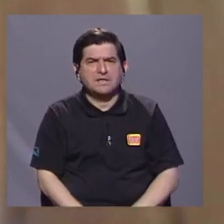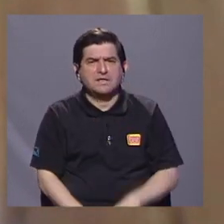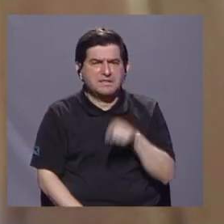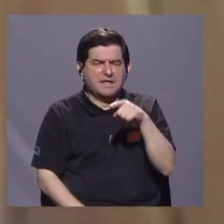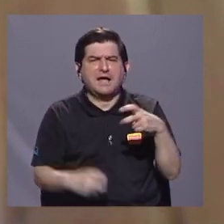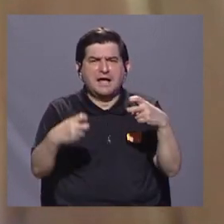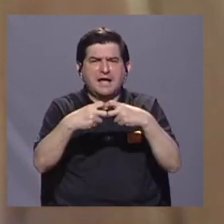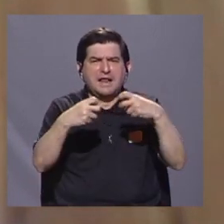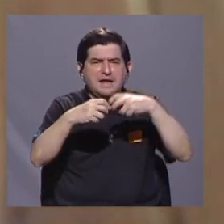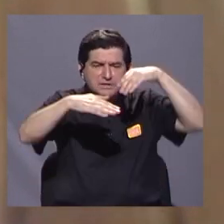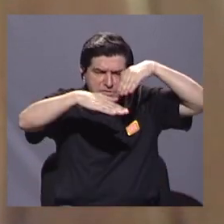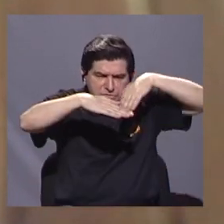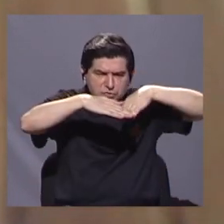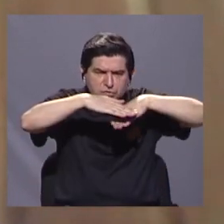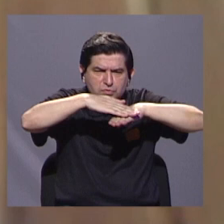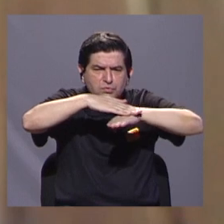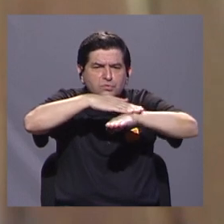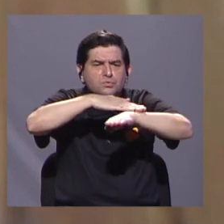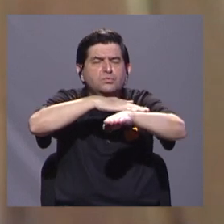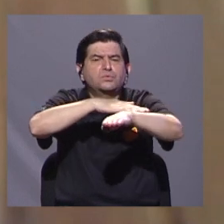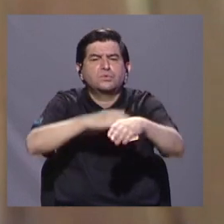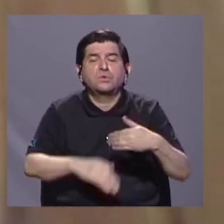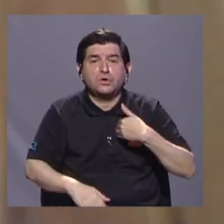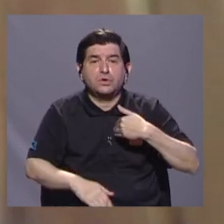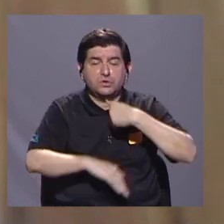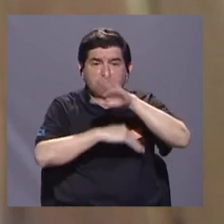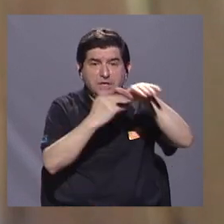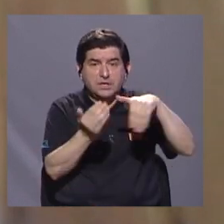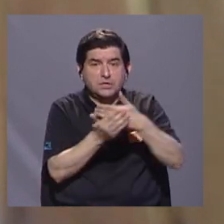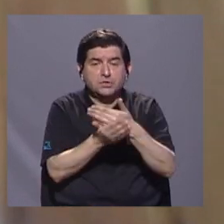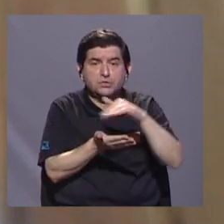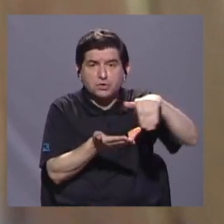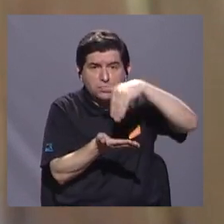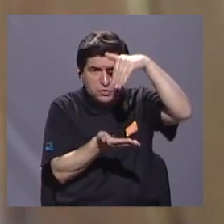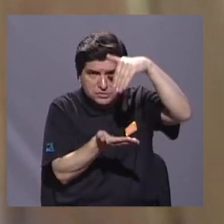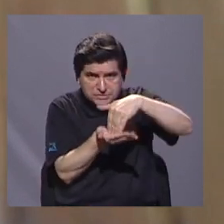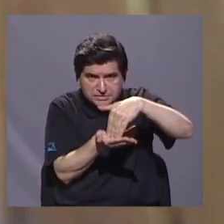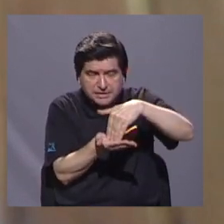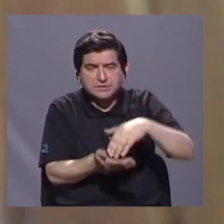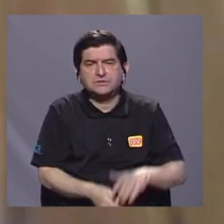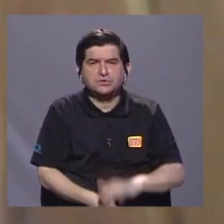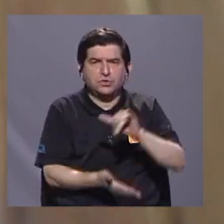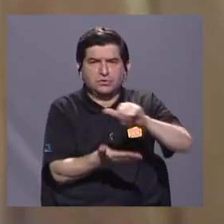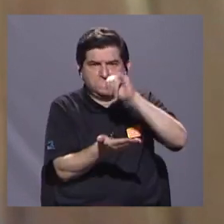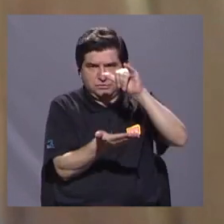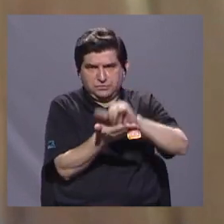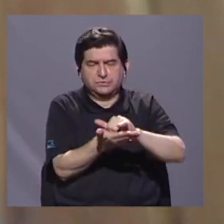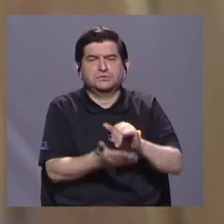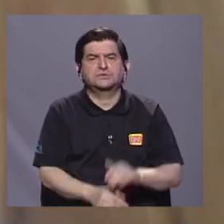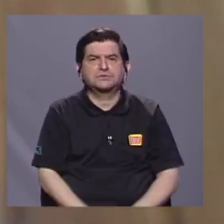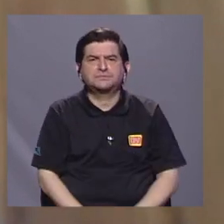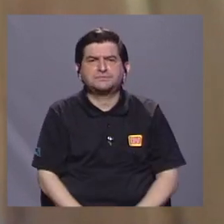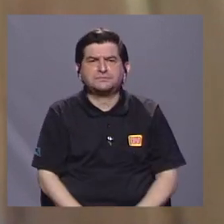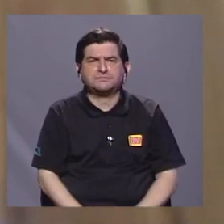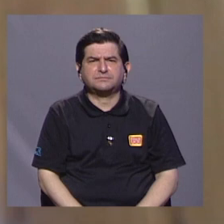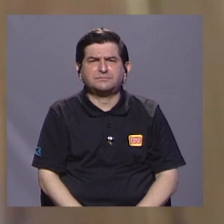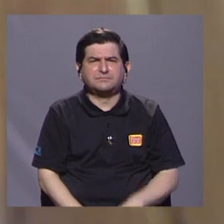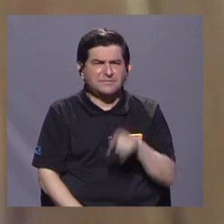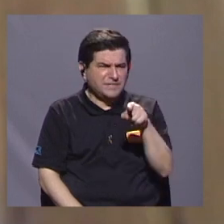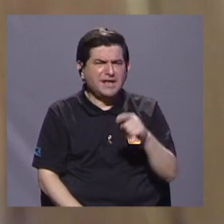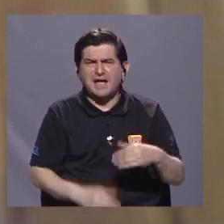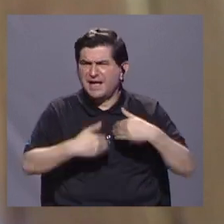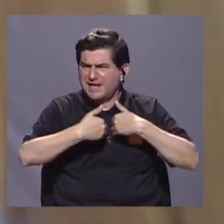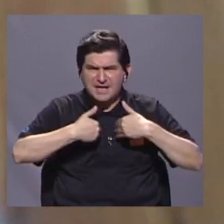electrificación subterránea y lo tiene todo el casco central de San José, ¿verdad? No porque animales fueran